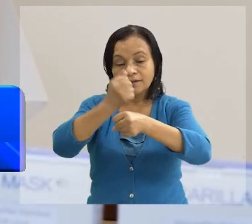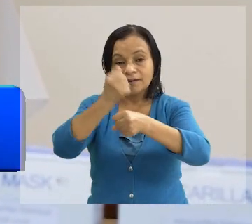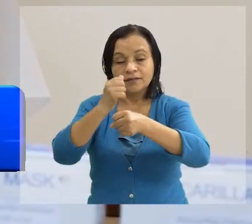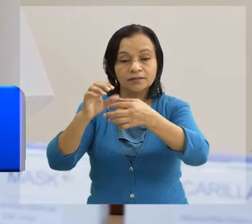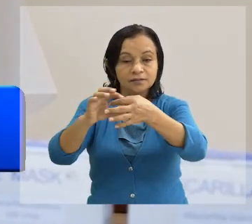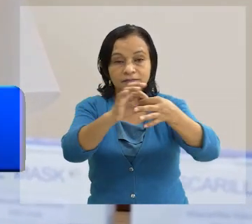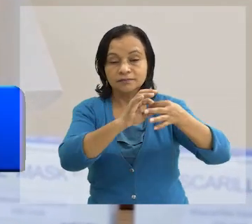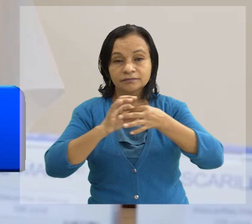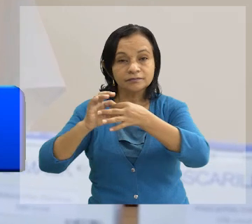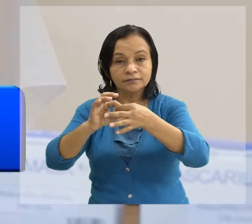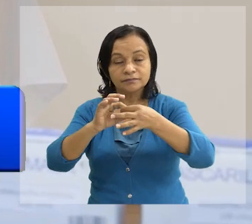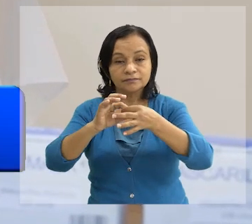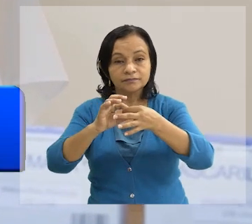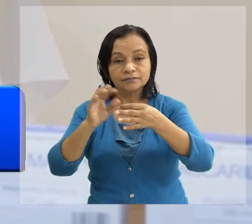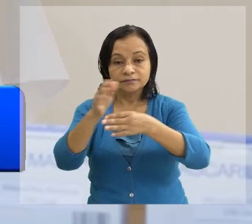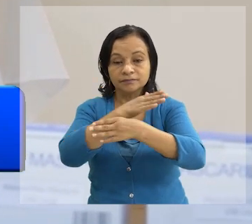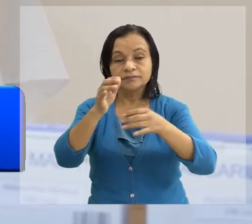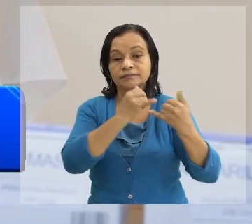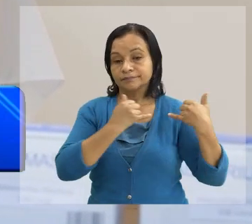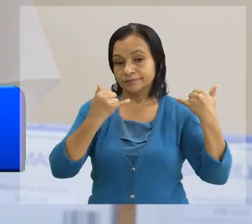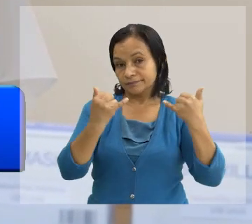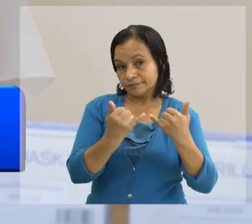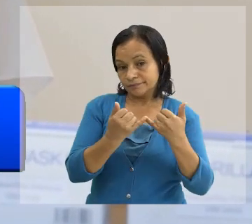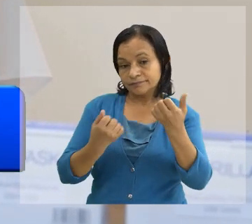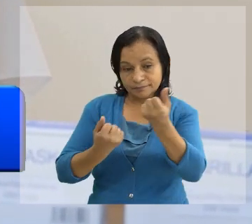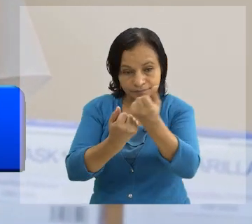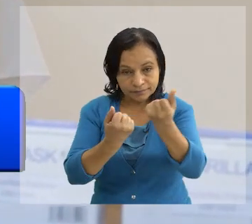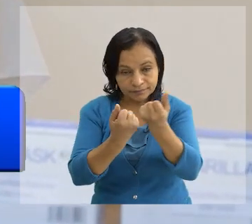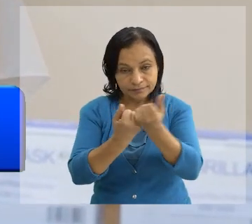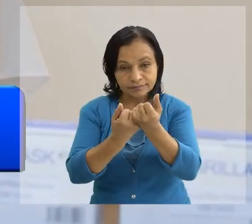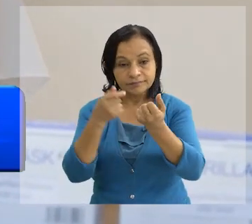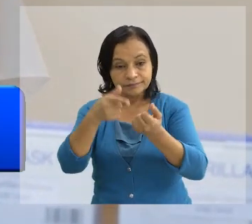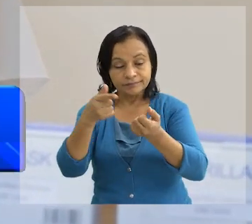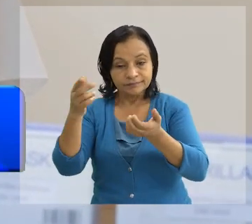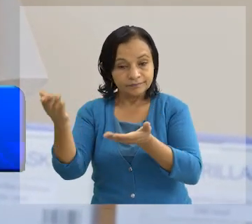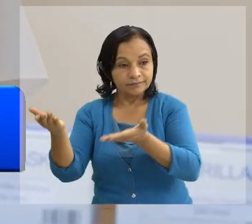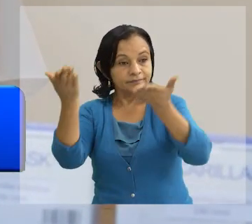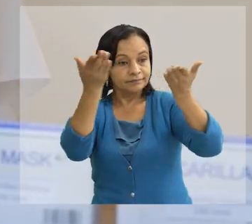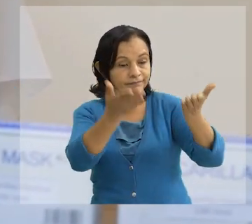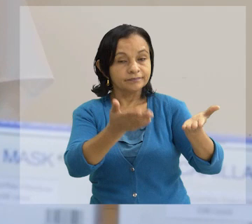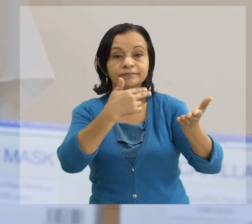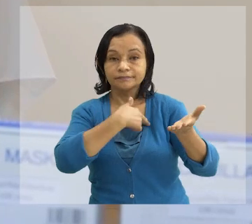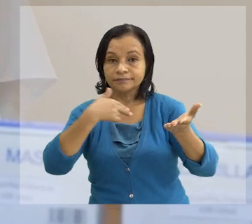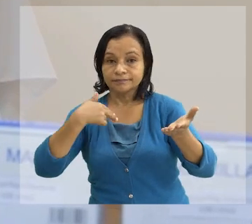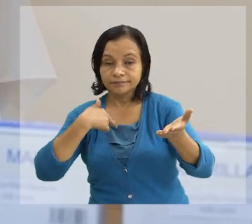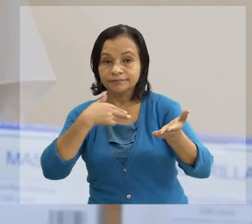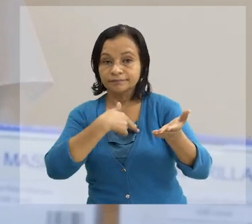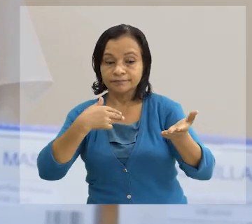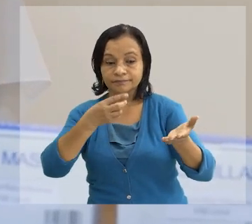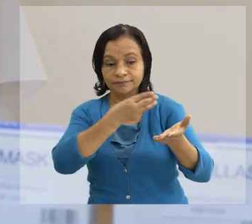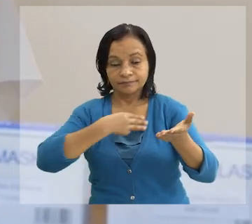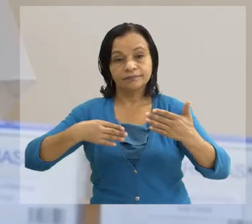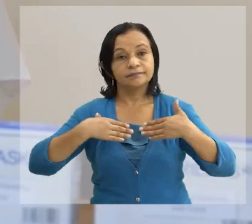y coordinado Entre las diferentes instituciones y este apoyo que a través de esta gestión de donación Se hace desde la PREST al